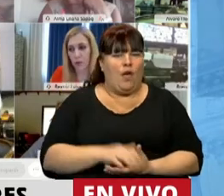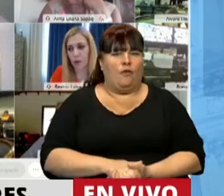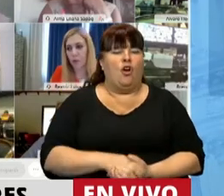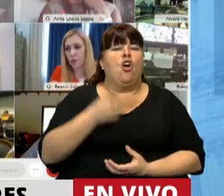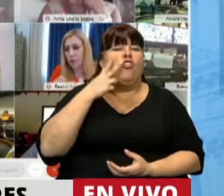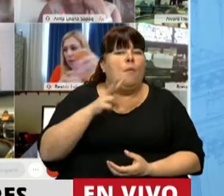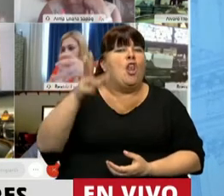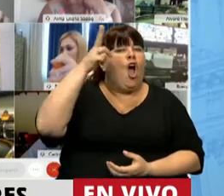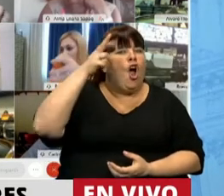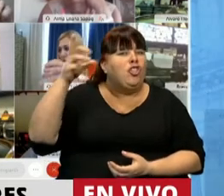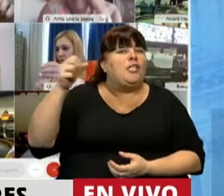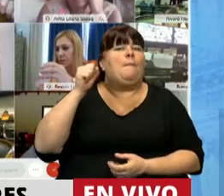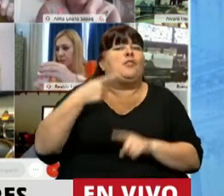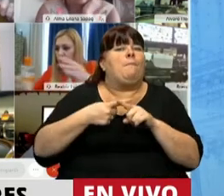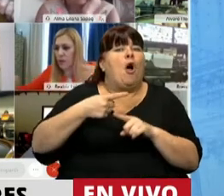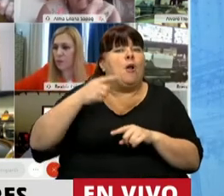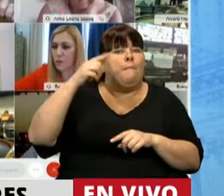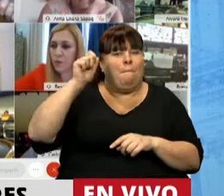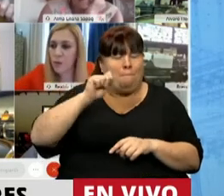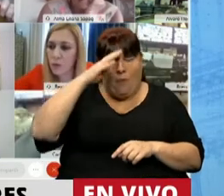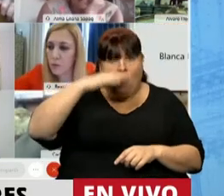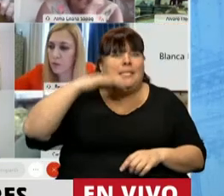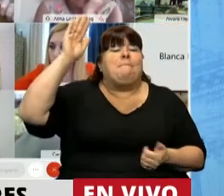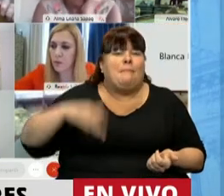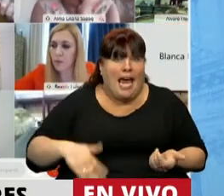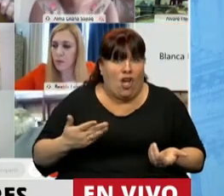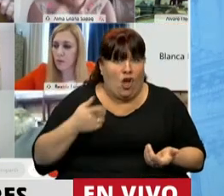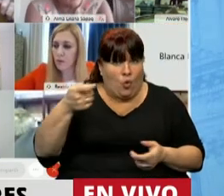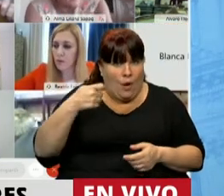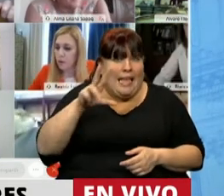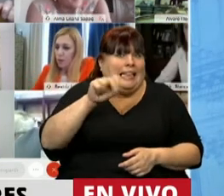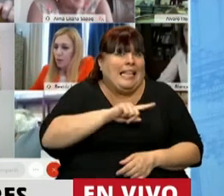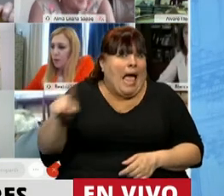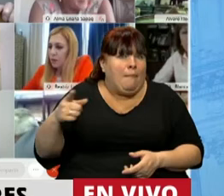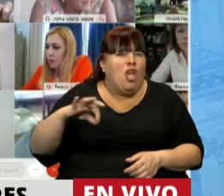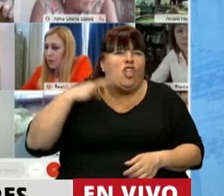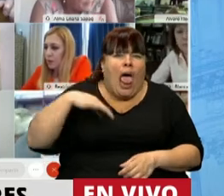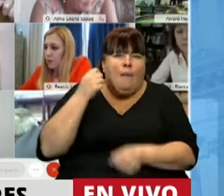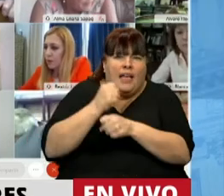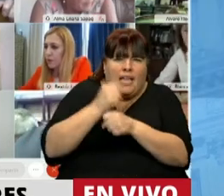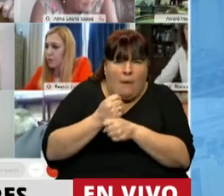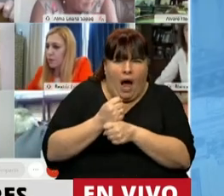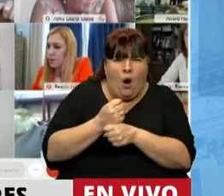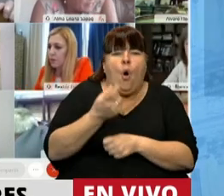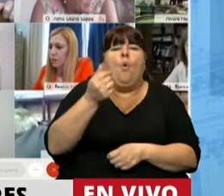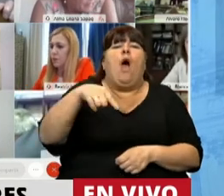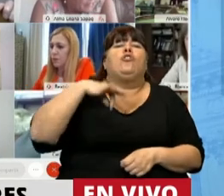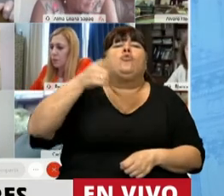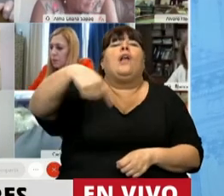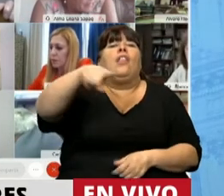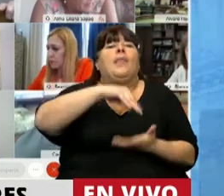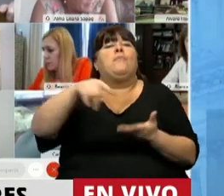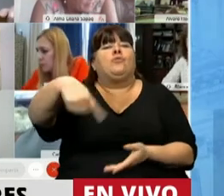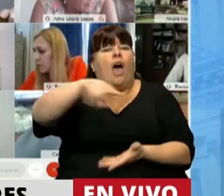2.800 pesos por mes menos cobraron esas jubiladas y jubilados, 30.000 pesos, trabajaron toda su vida. ¿Cuánto cobran acá,